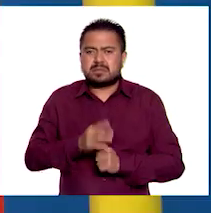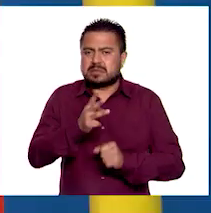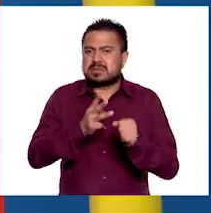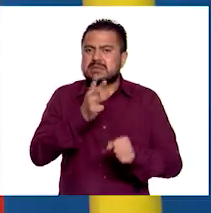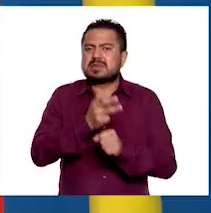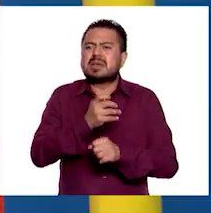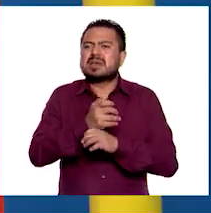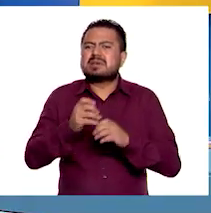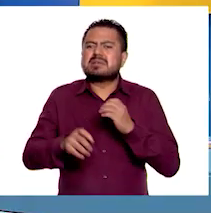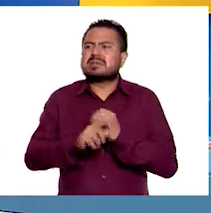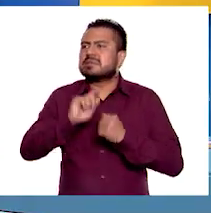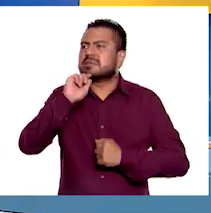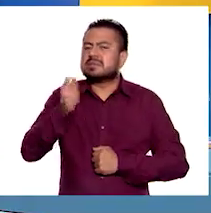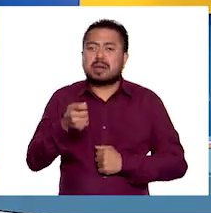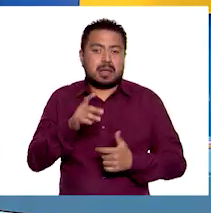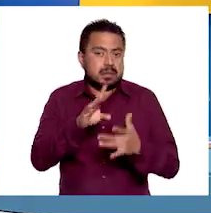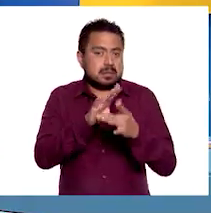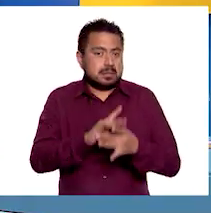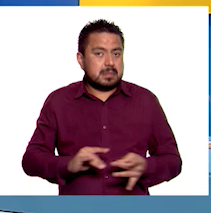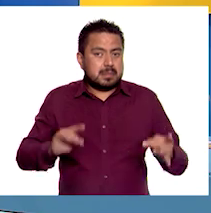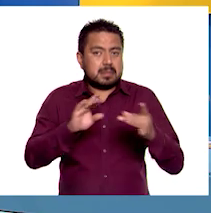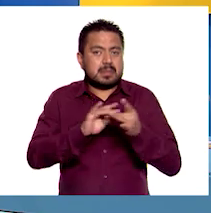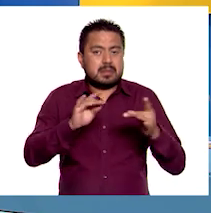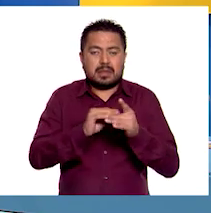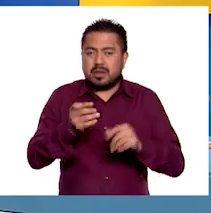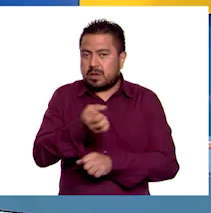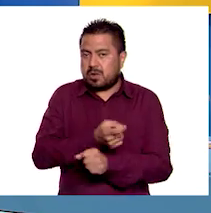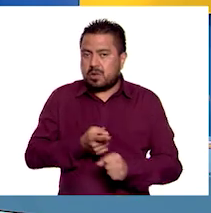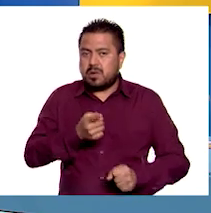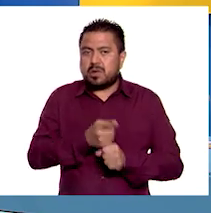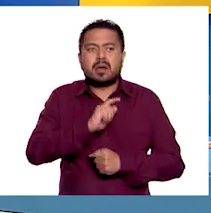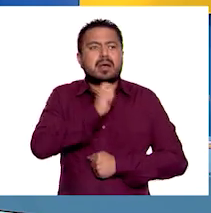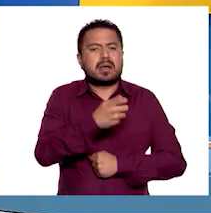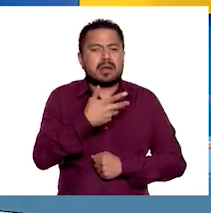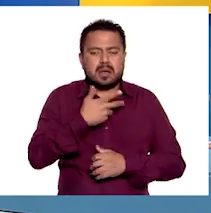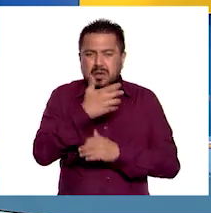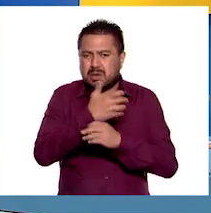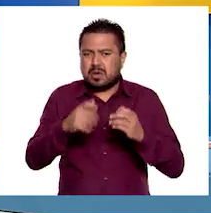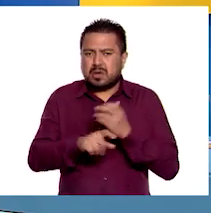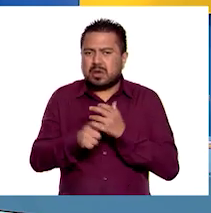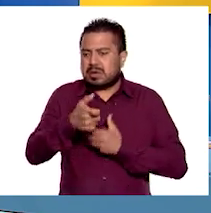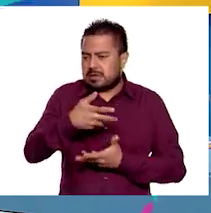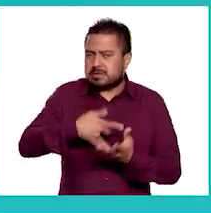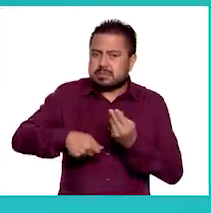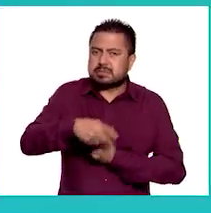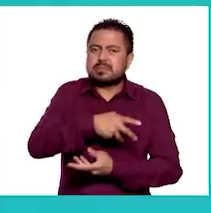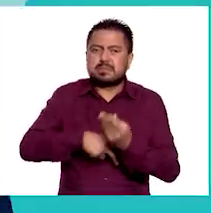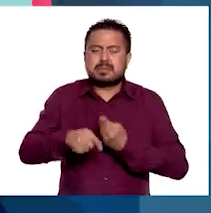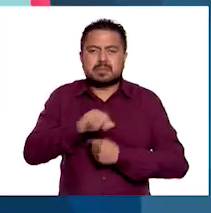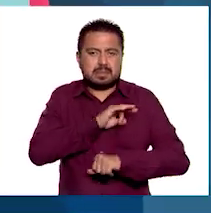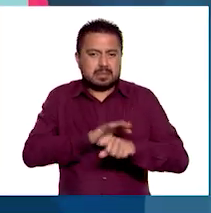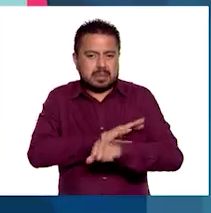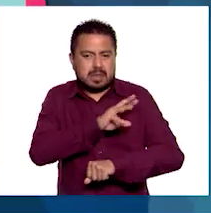tercer aspecto? Se refiere a la oportunidad de tener recursos económicos que permitan un nivel